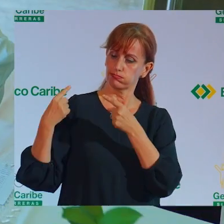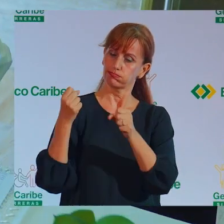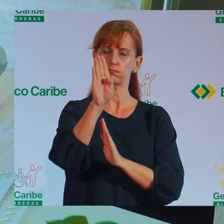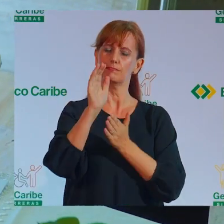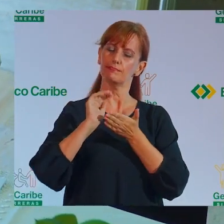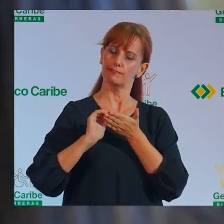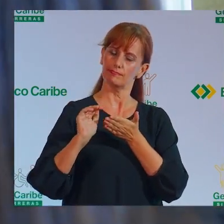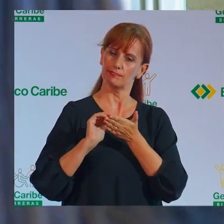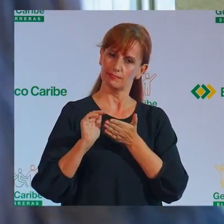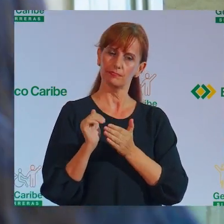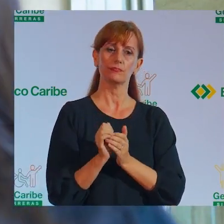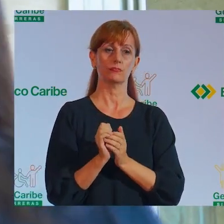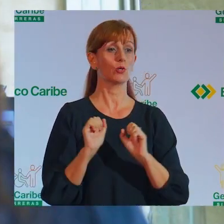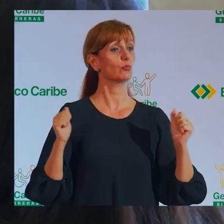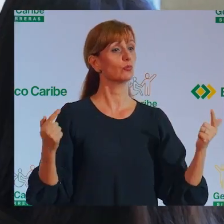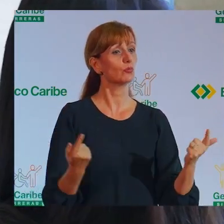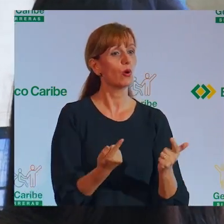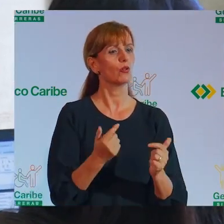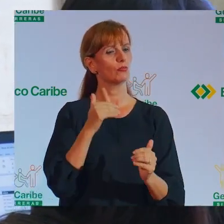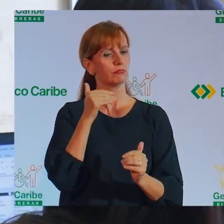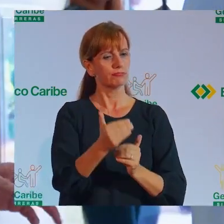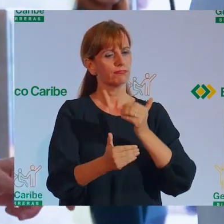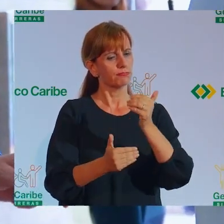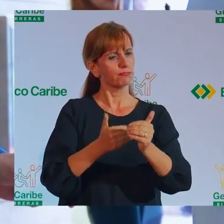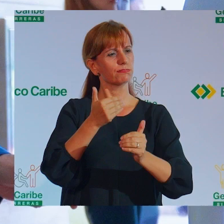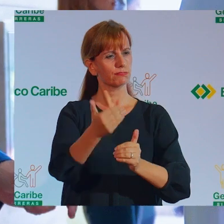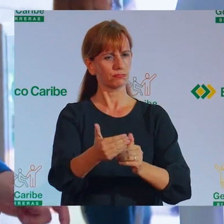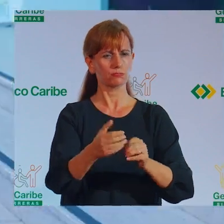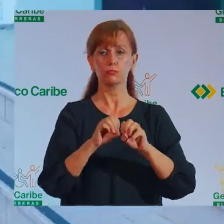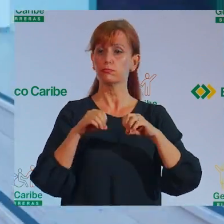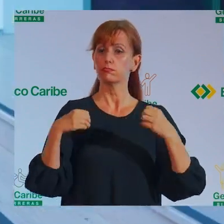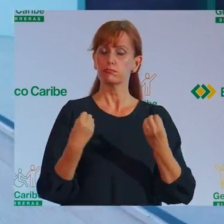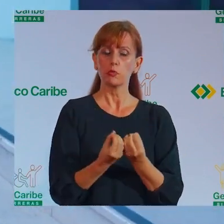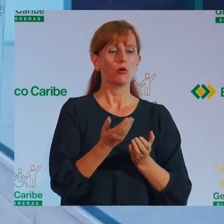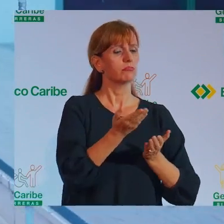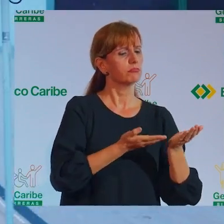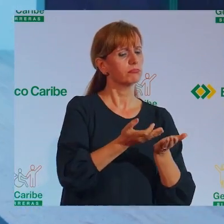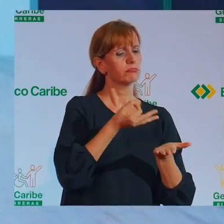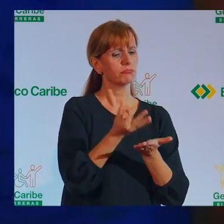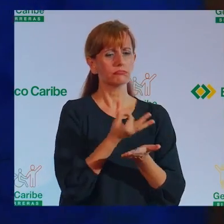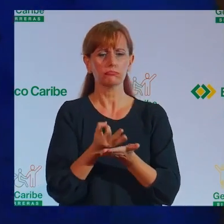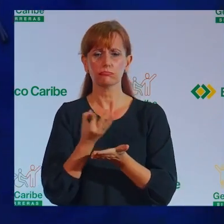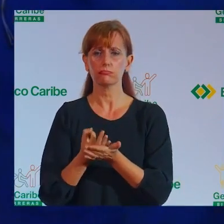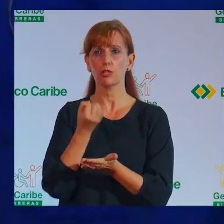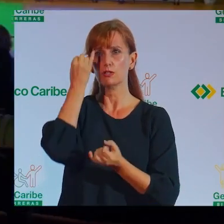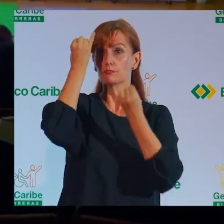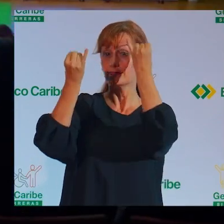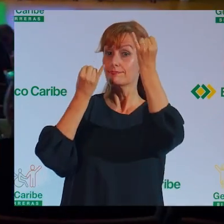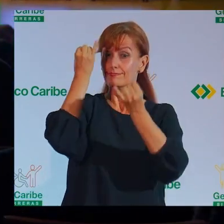trayecto donde hemos ido construyendo una entidad que no solo ofrece servicios financieros con innovación